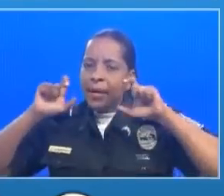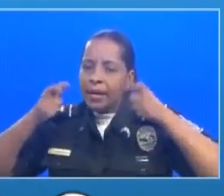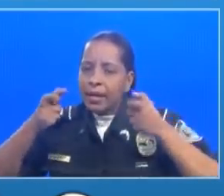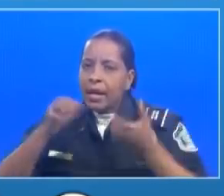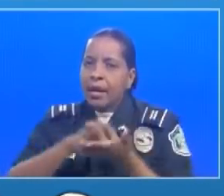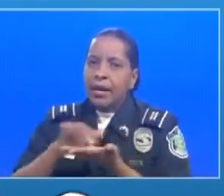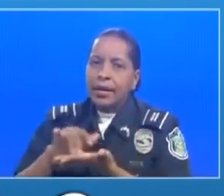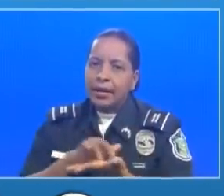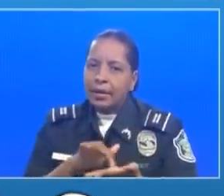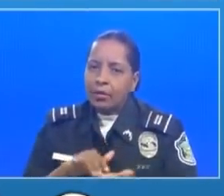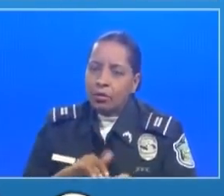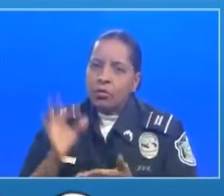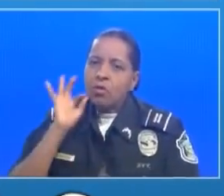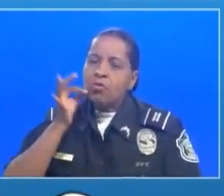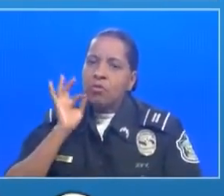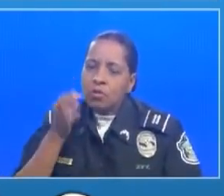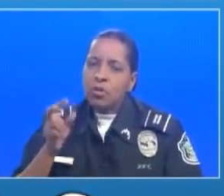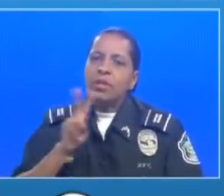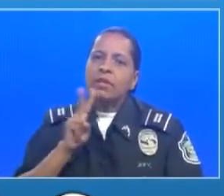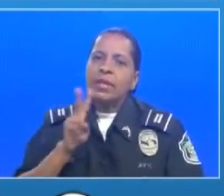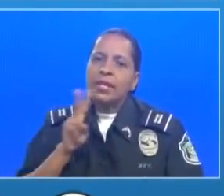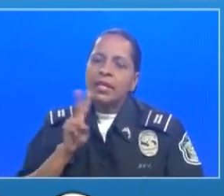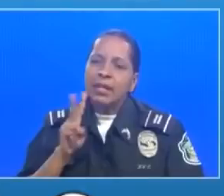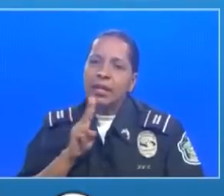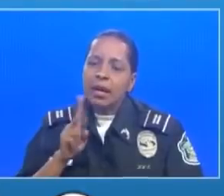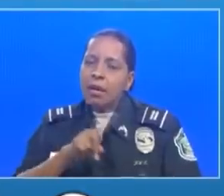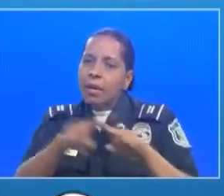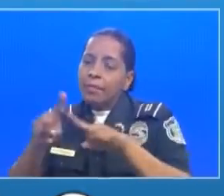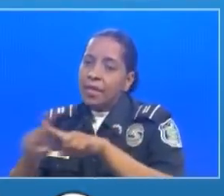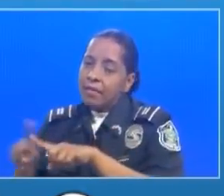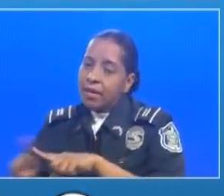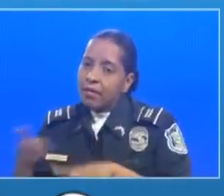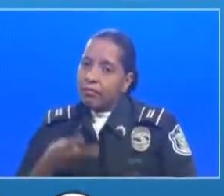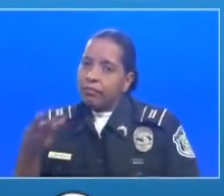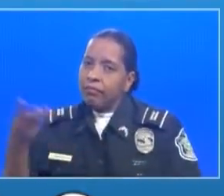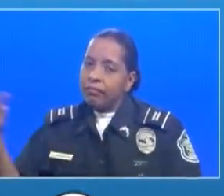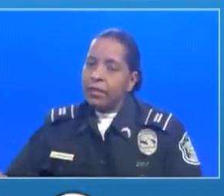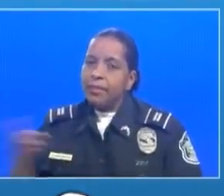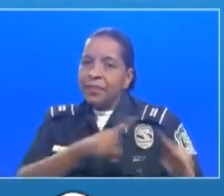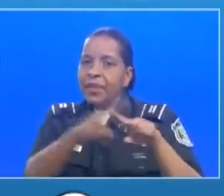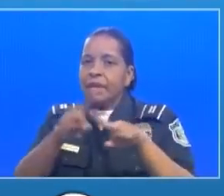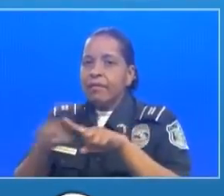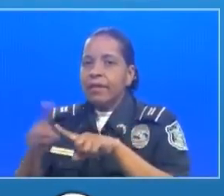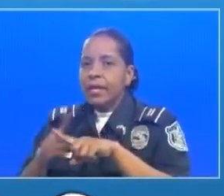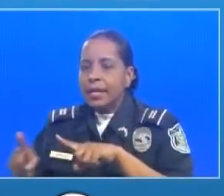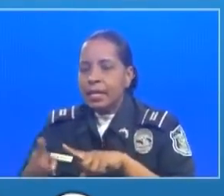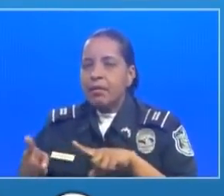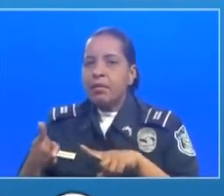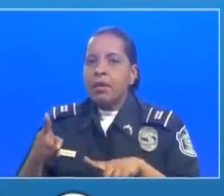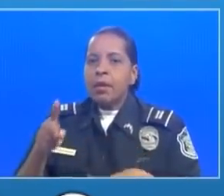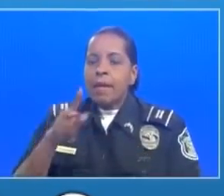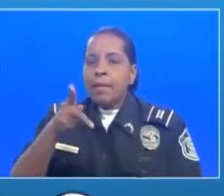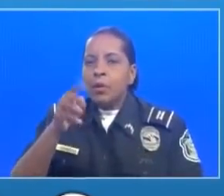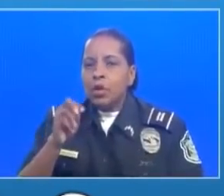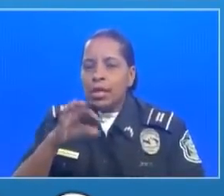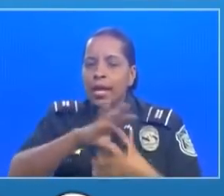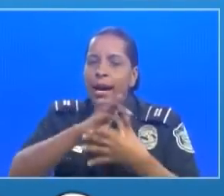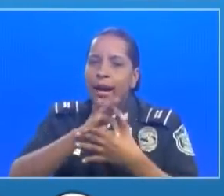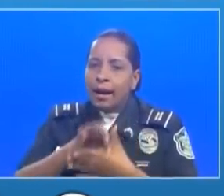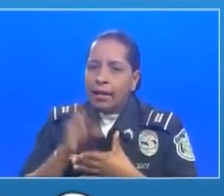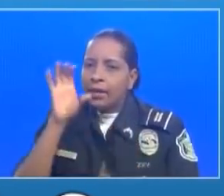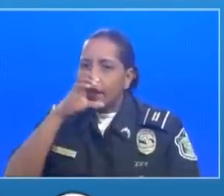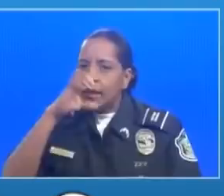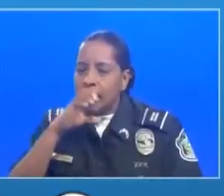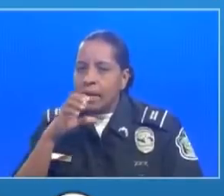arroz frutas vegetales tubérculos y también las distintas proteínas a través de la carne de res cerdo